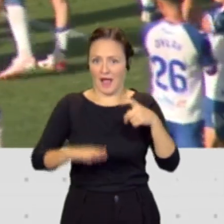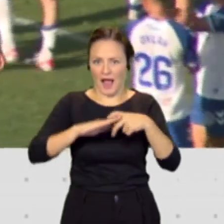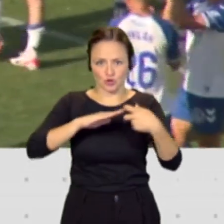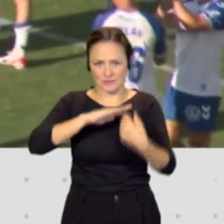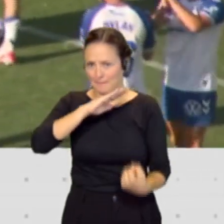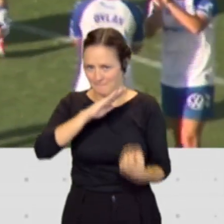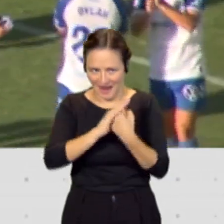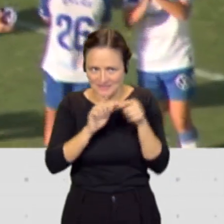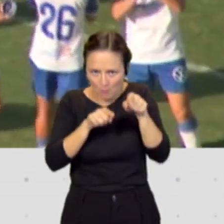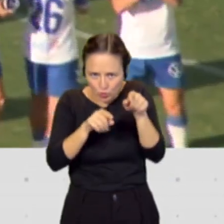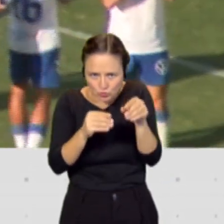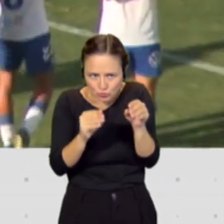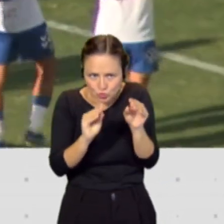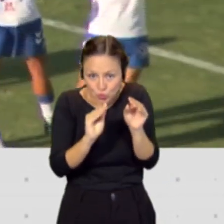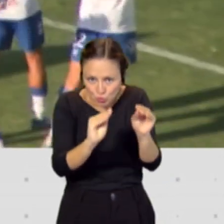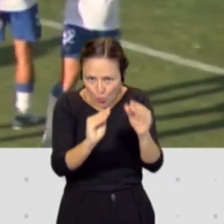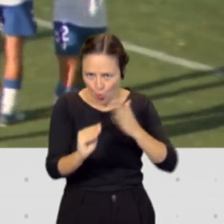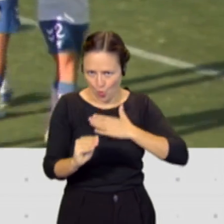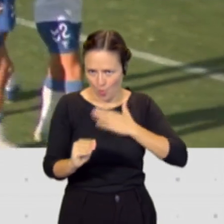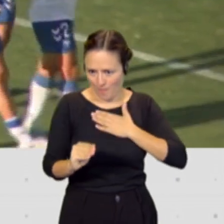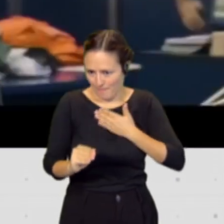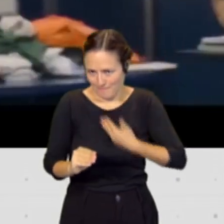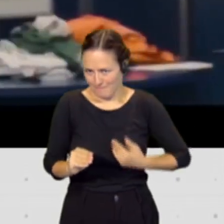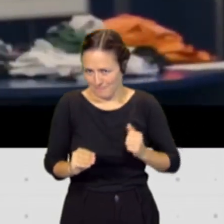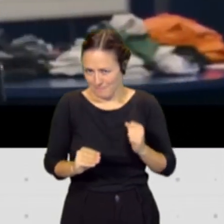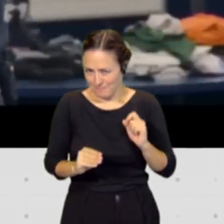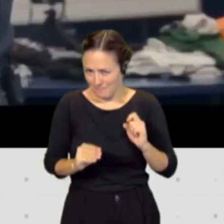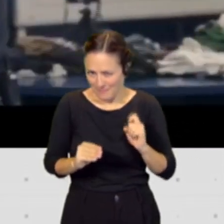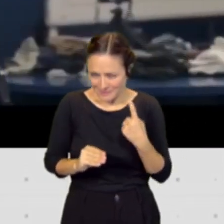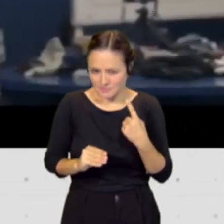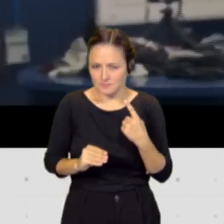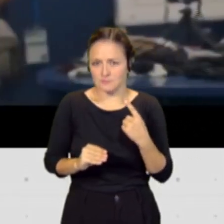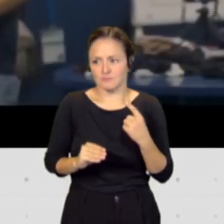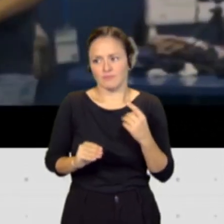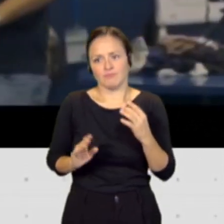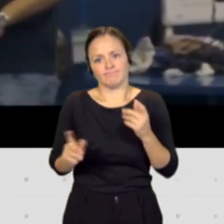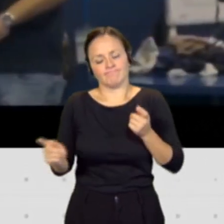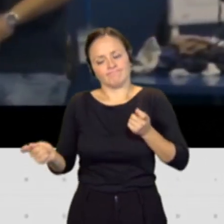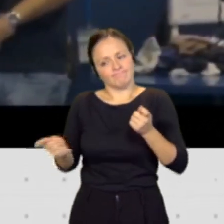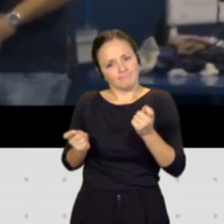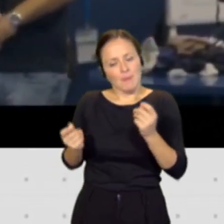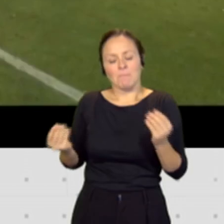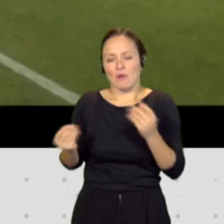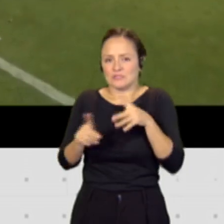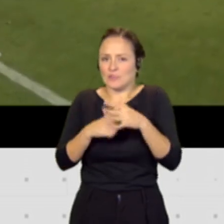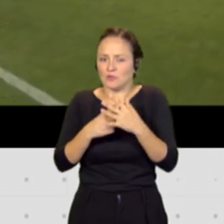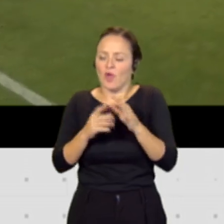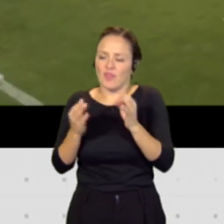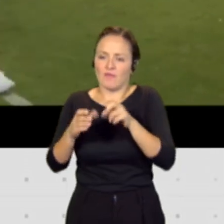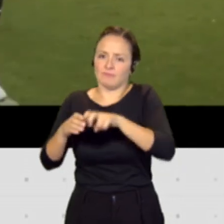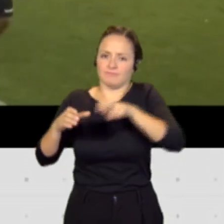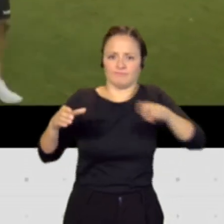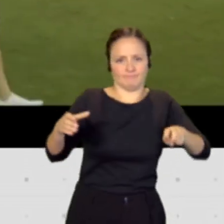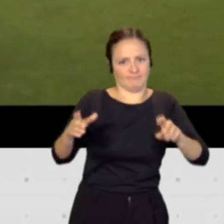accionista entendíamos que lo prudente teniendo esta situación era que pudiera dar un paso a un lado.